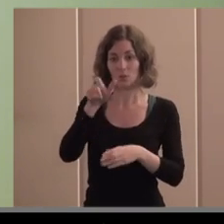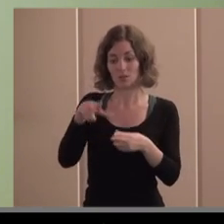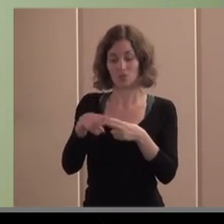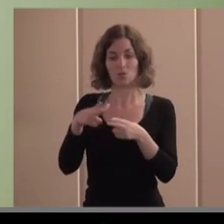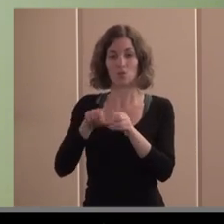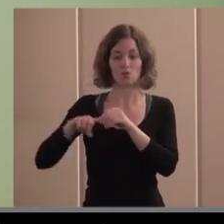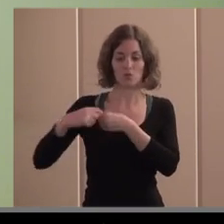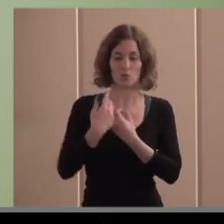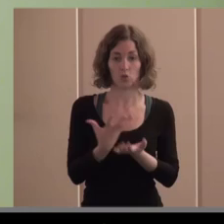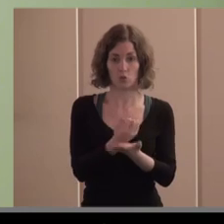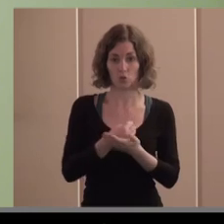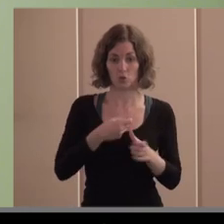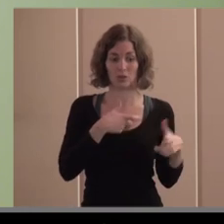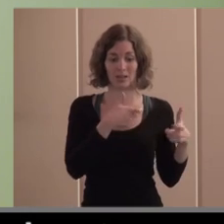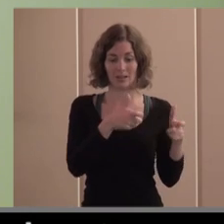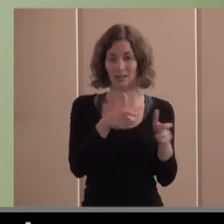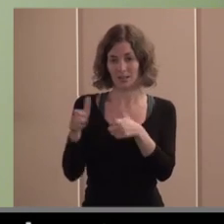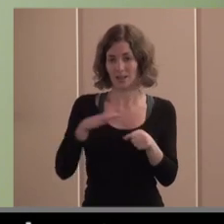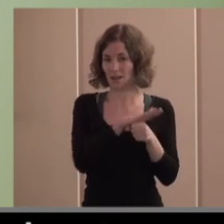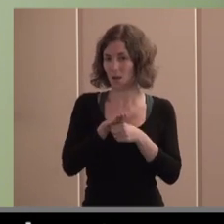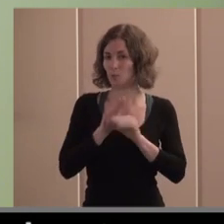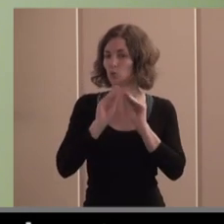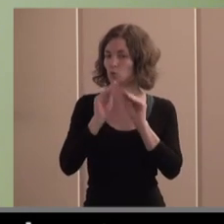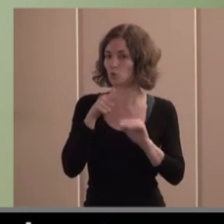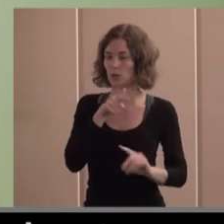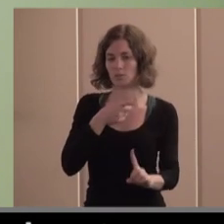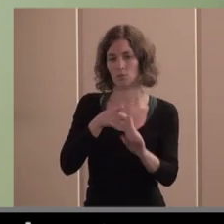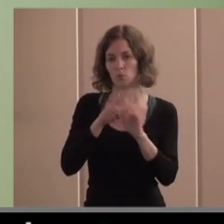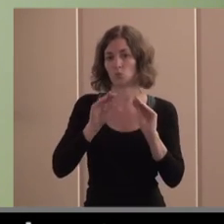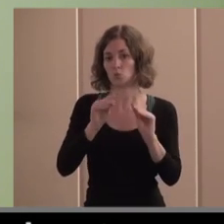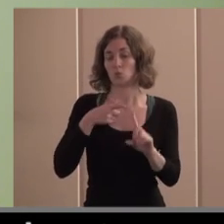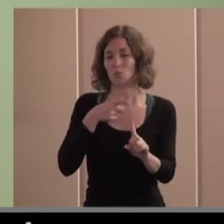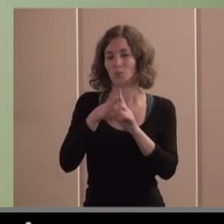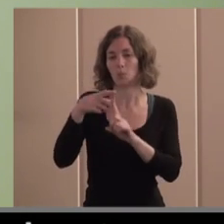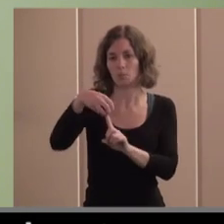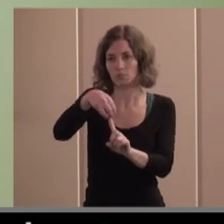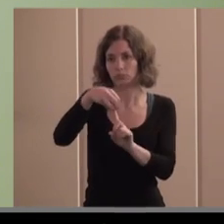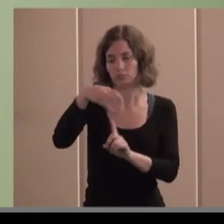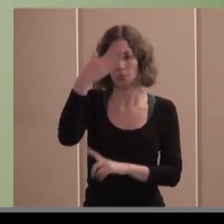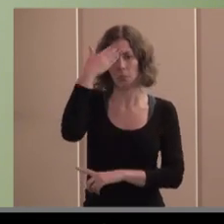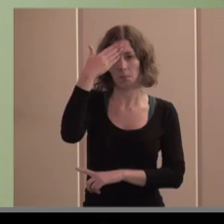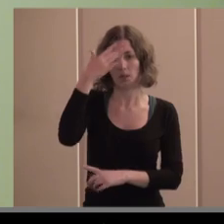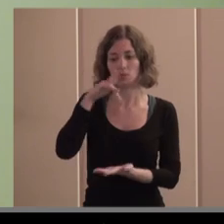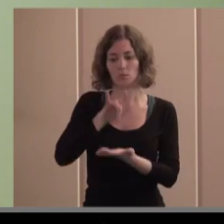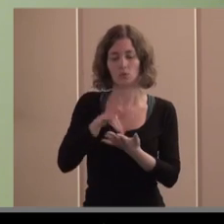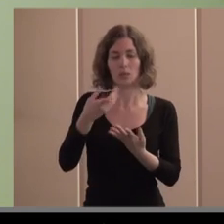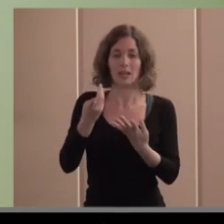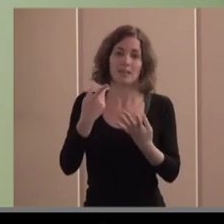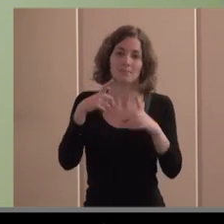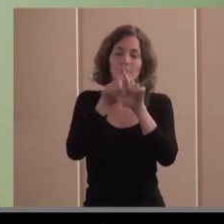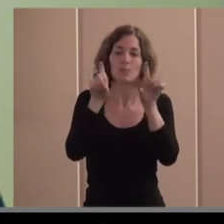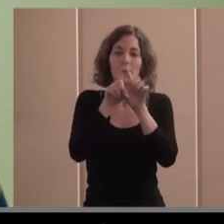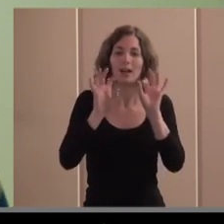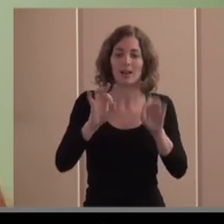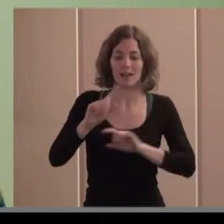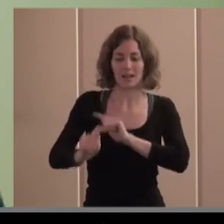sus diferentes escenarios que es un poco el objetivo fundamental de este tipo de estructuras y ese tipo de asociaciones